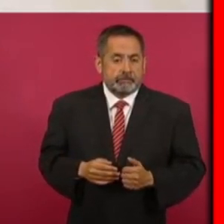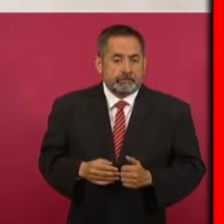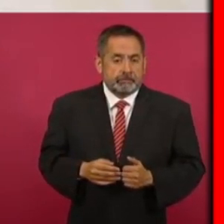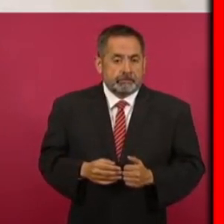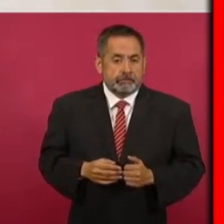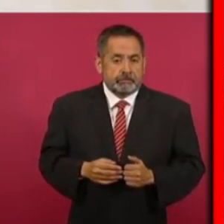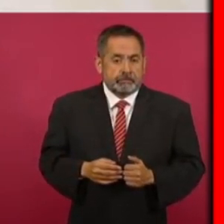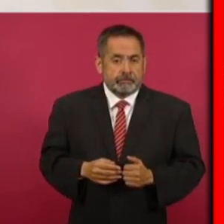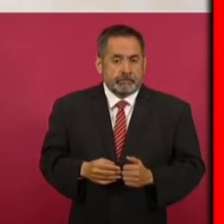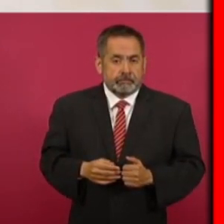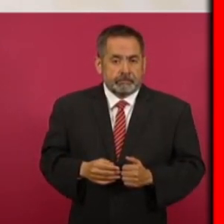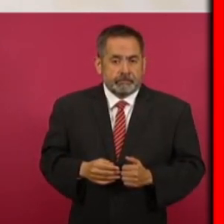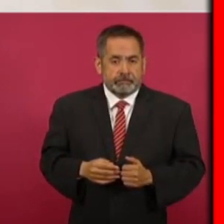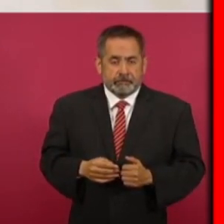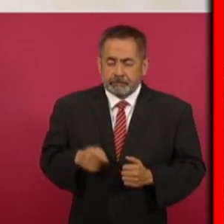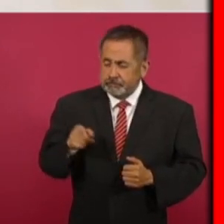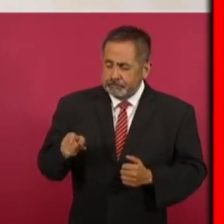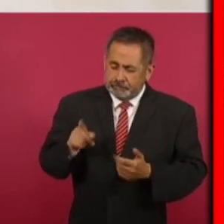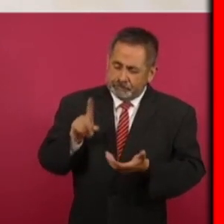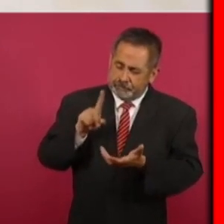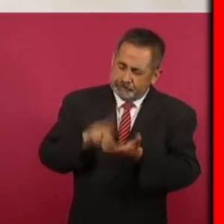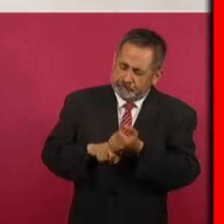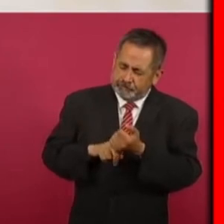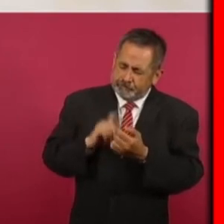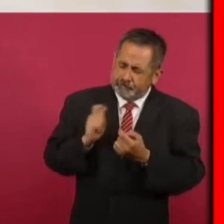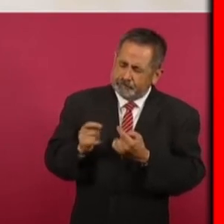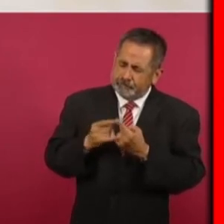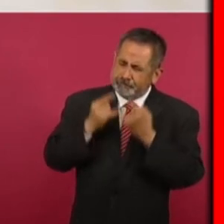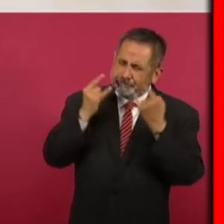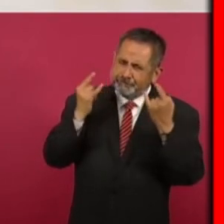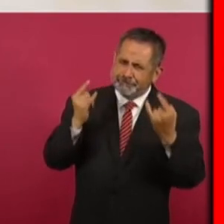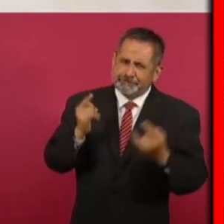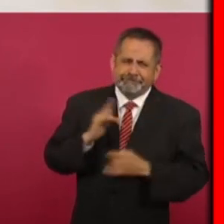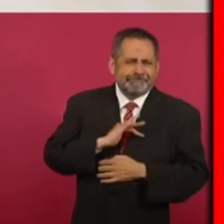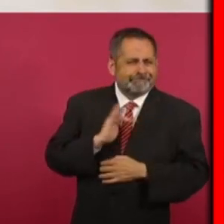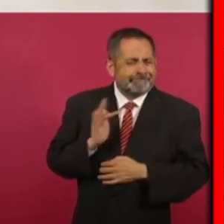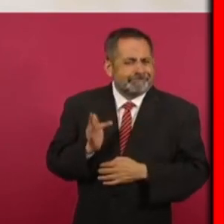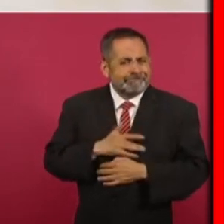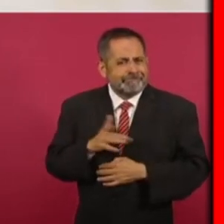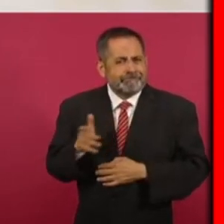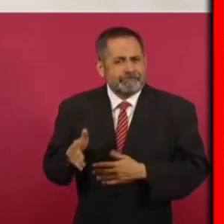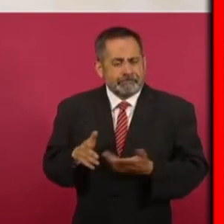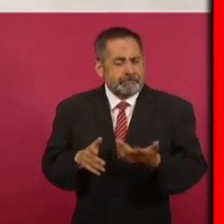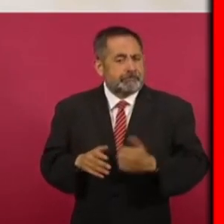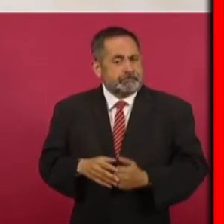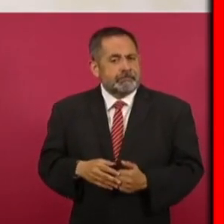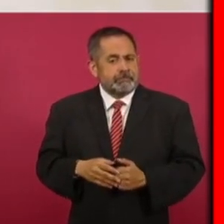está llena de significados acuérdense acuérdense ustedes que